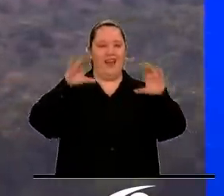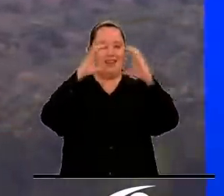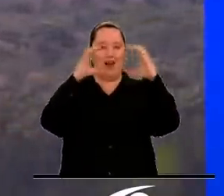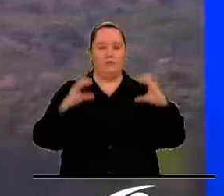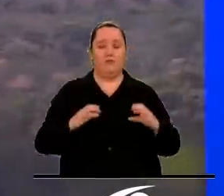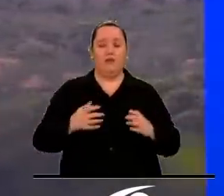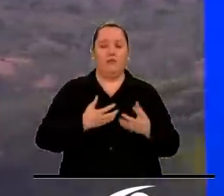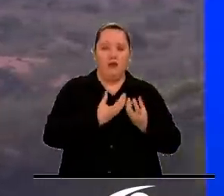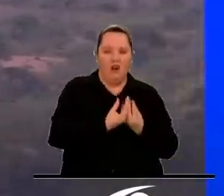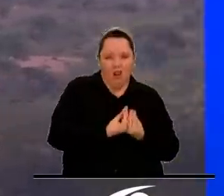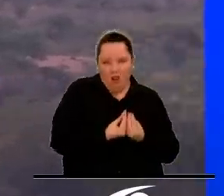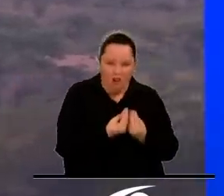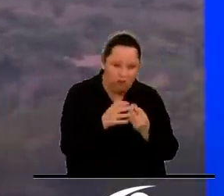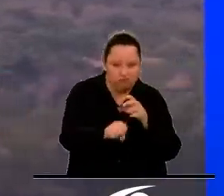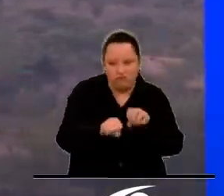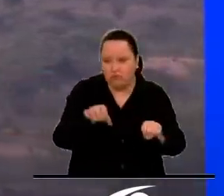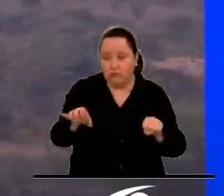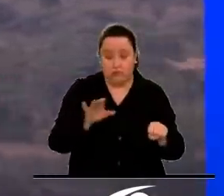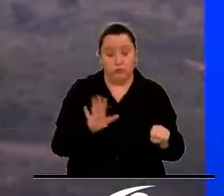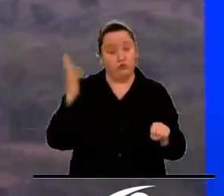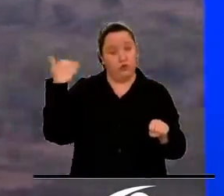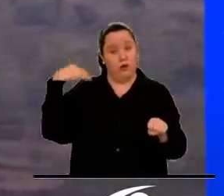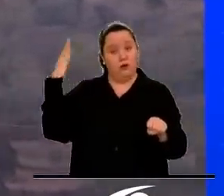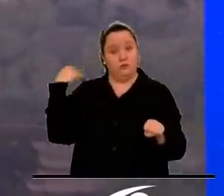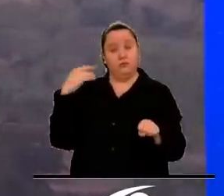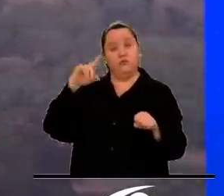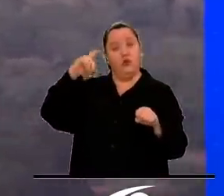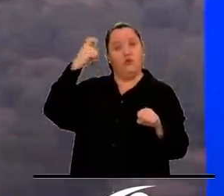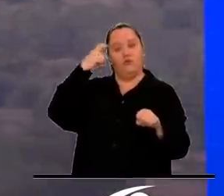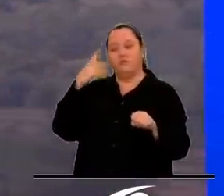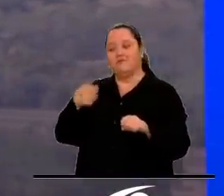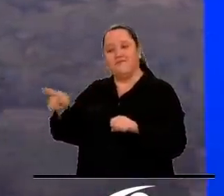Se trata de terrenos incautados por el Estado a la mafia.